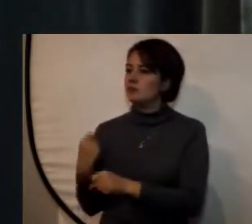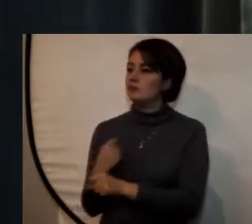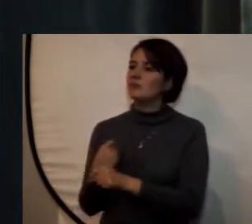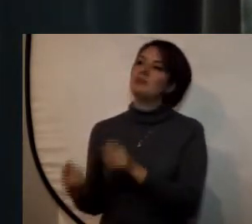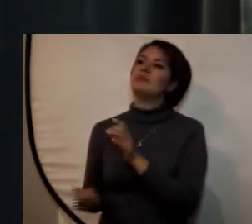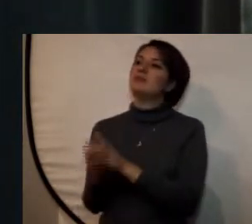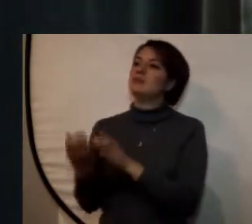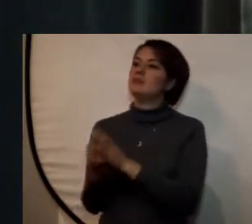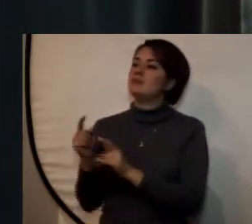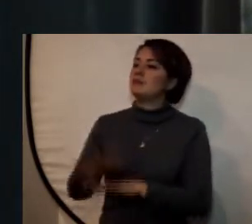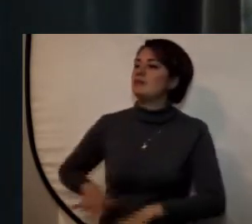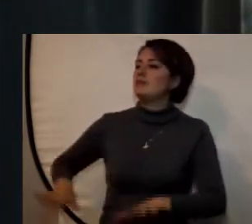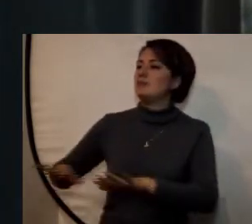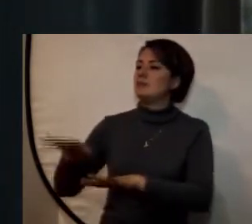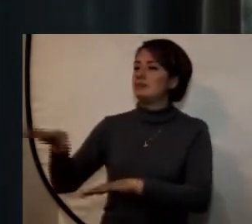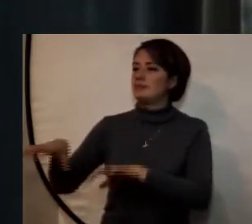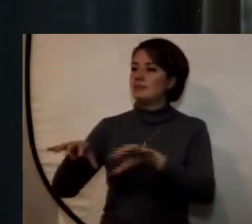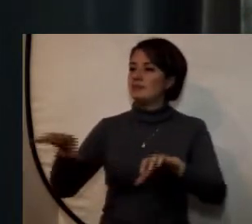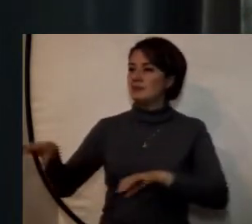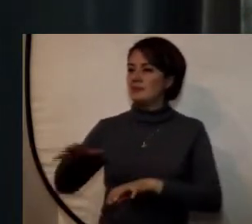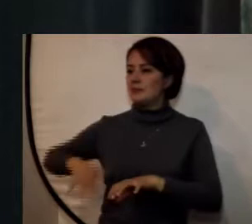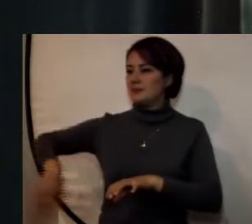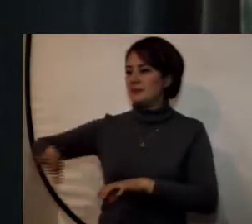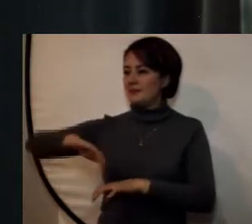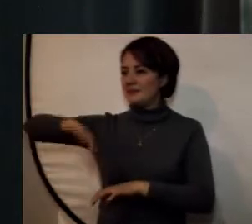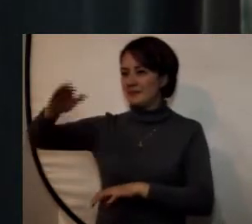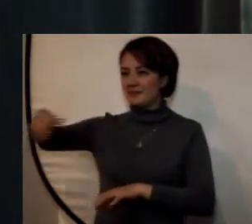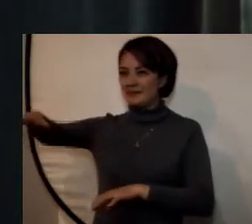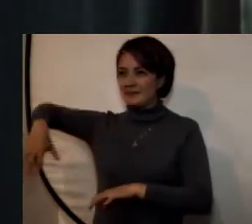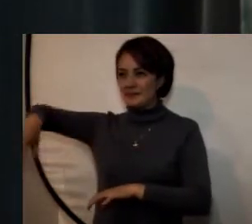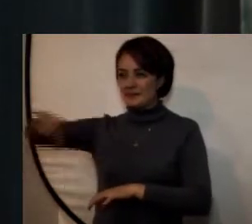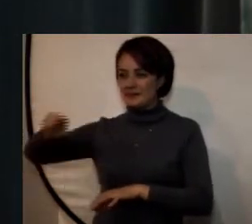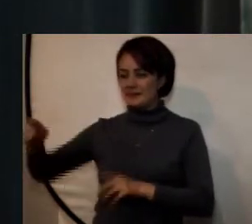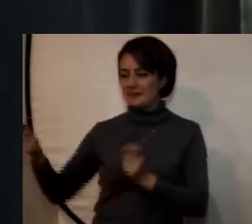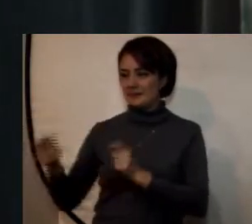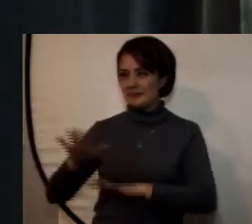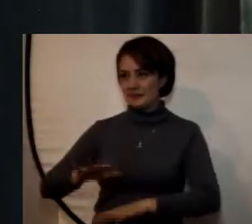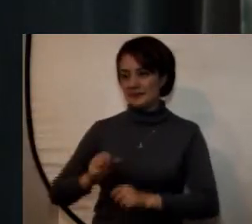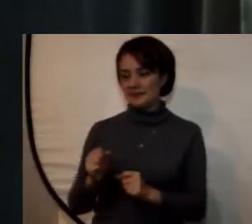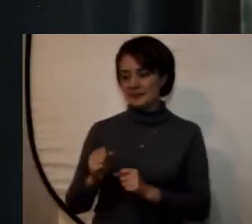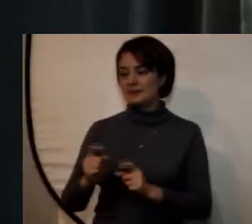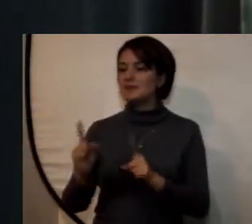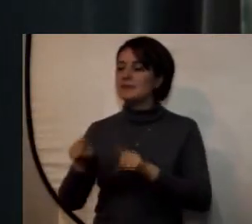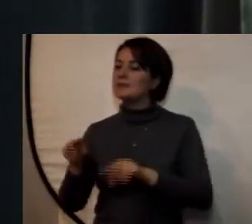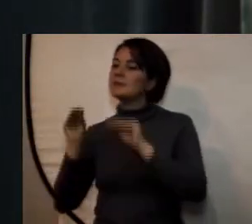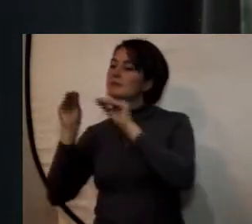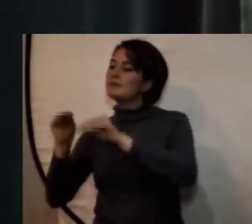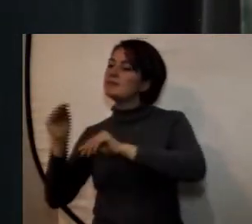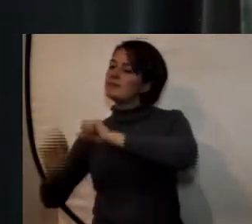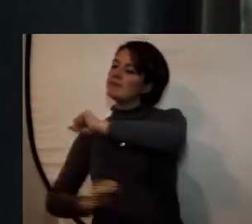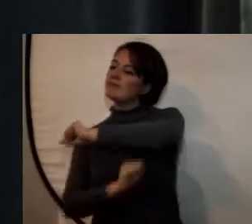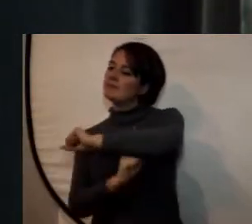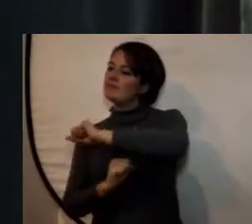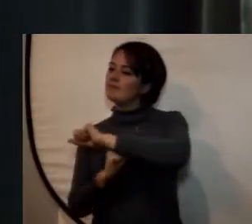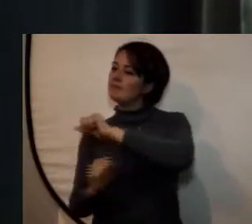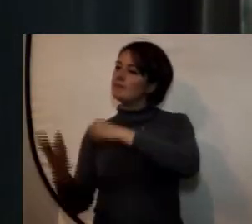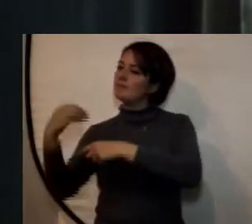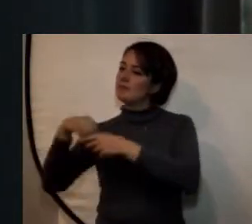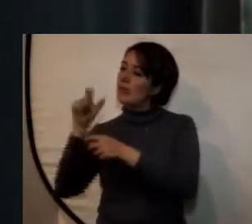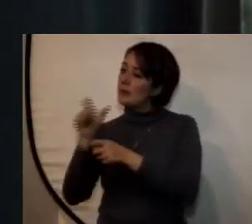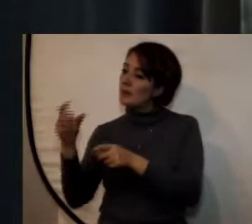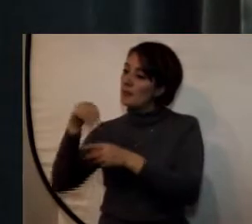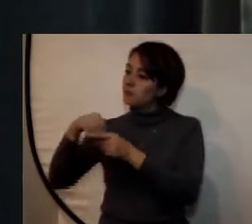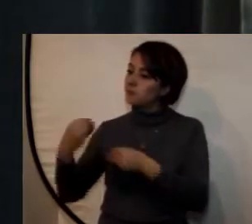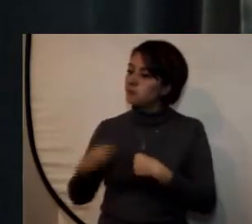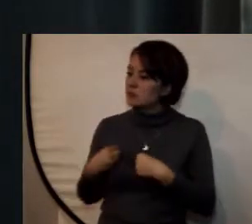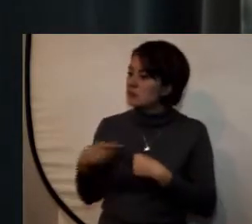en cada uno de los municipios de la sabana pero también a fortalecer la formación de sus habitantes en